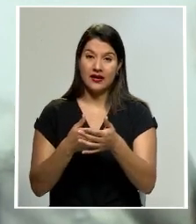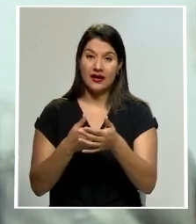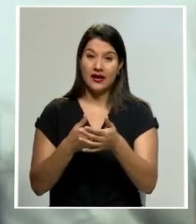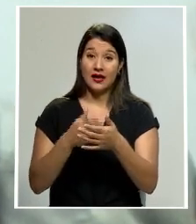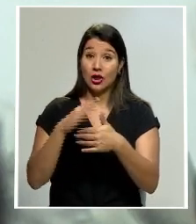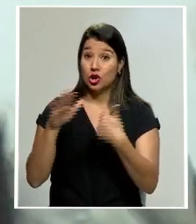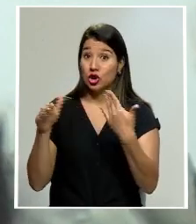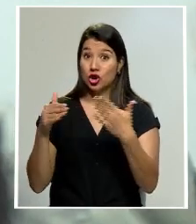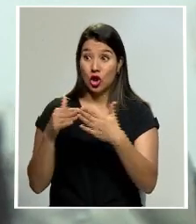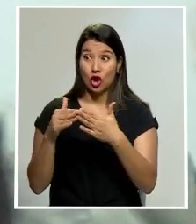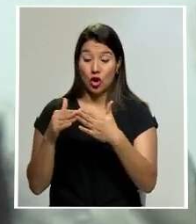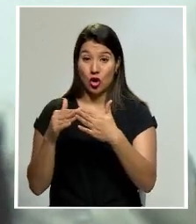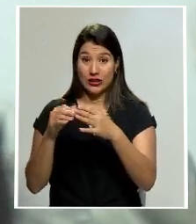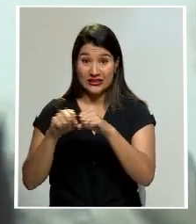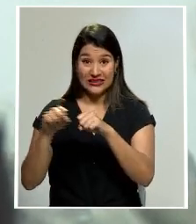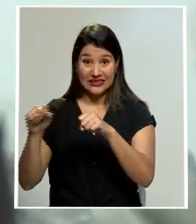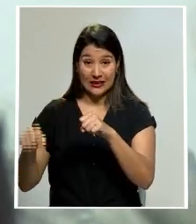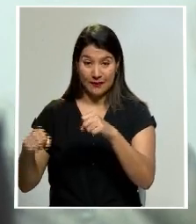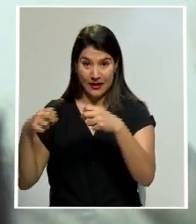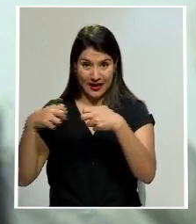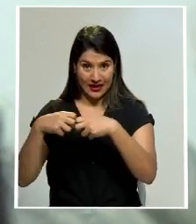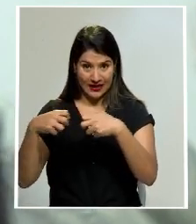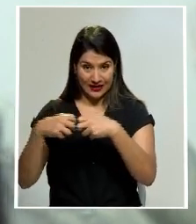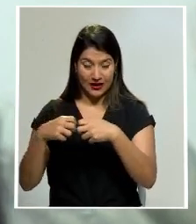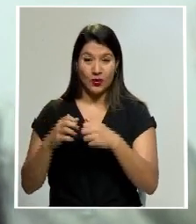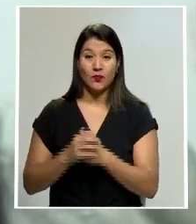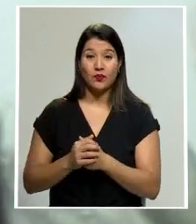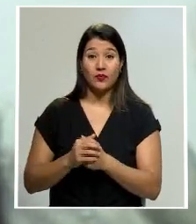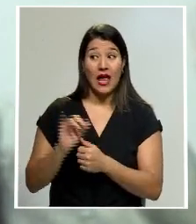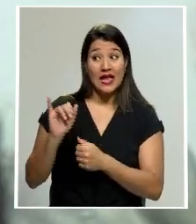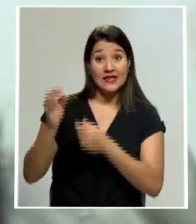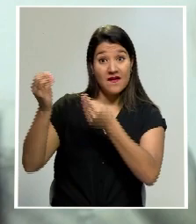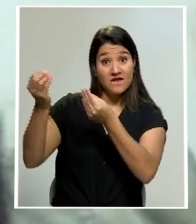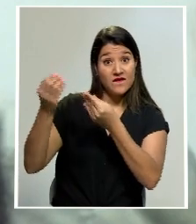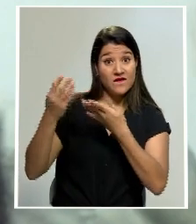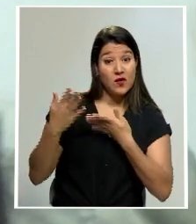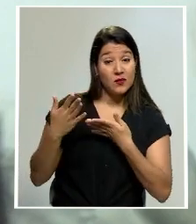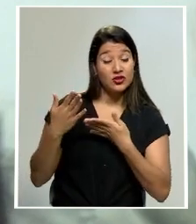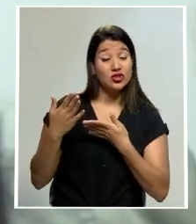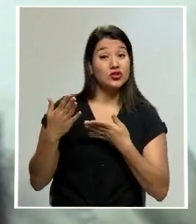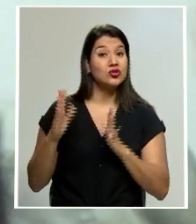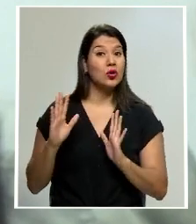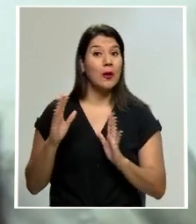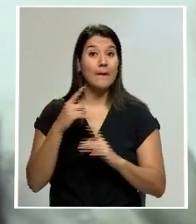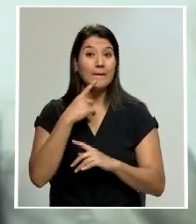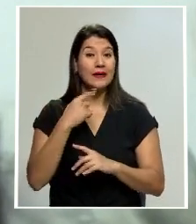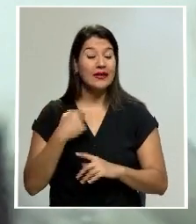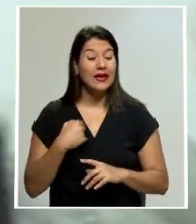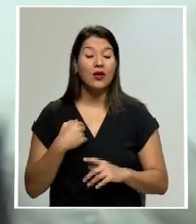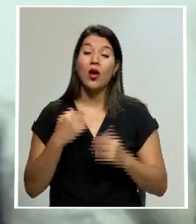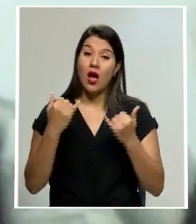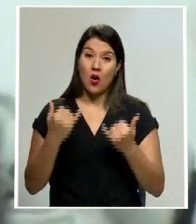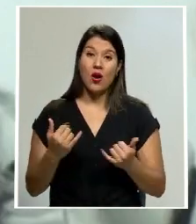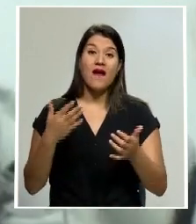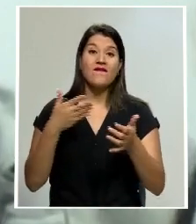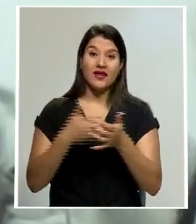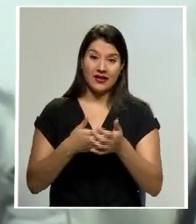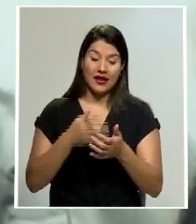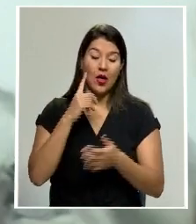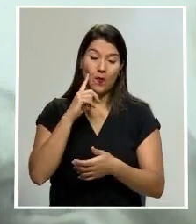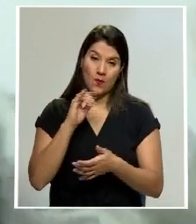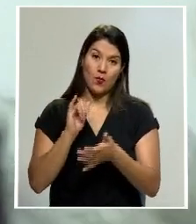Eso es el informe extraoficial que se tiene de que está siendo afectada por esa